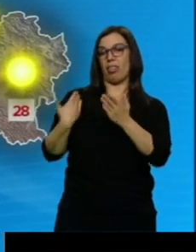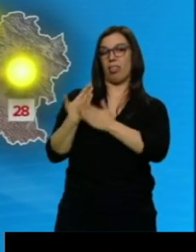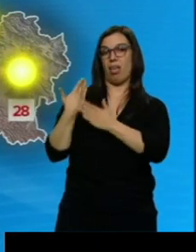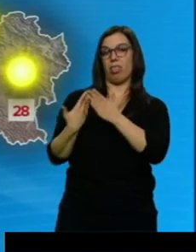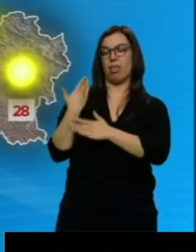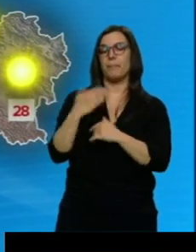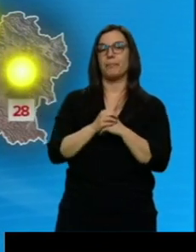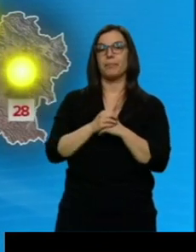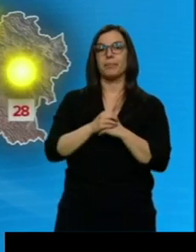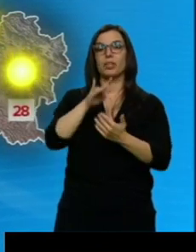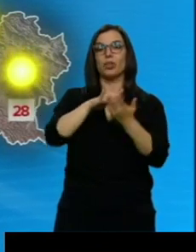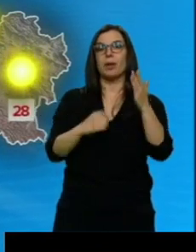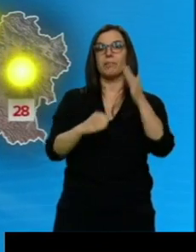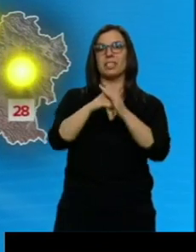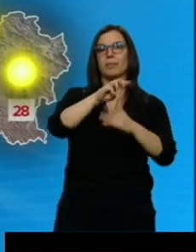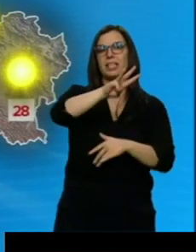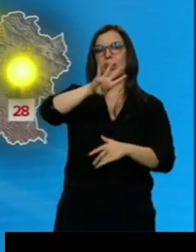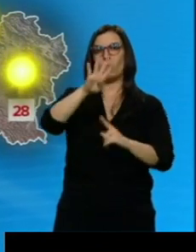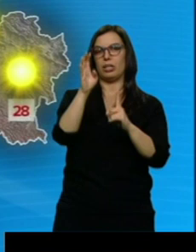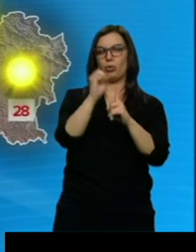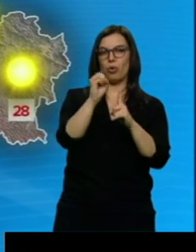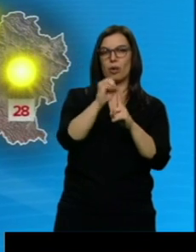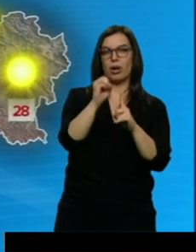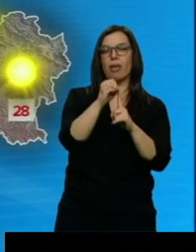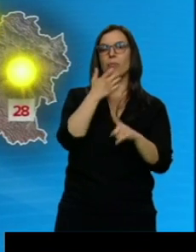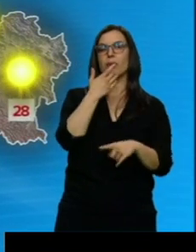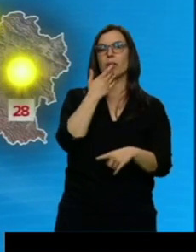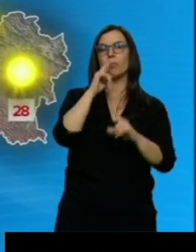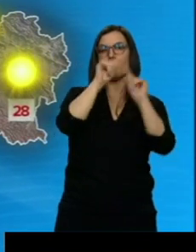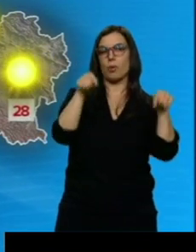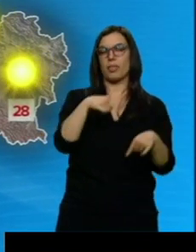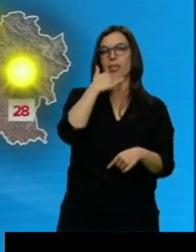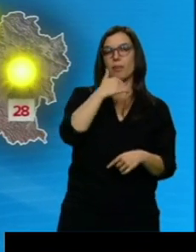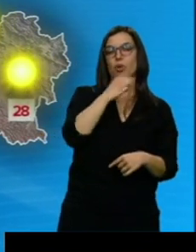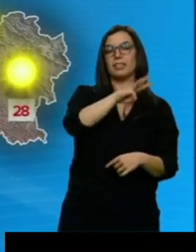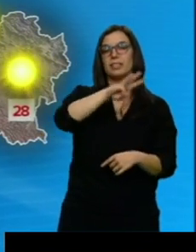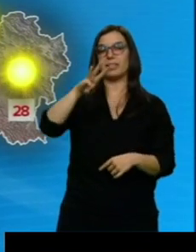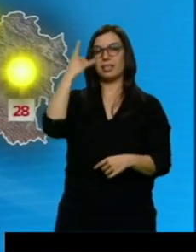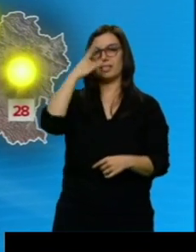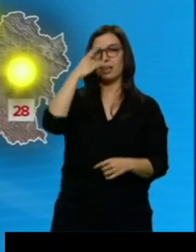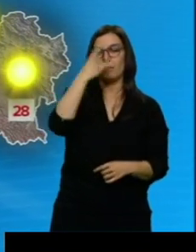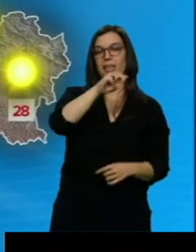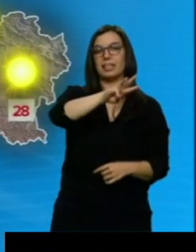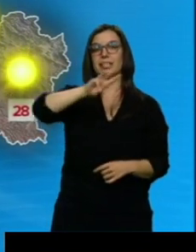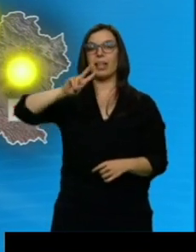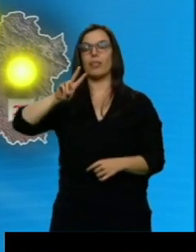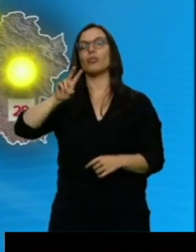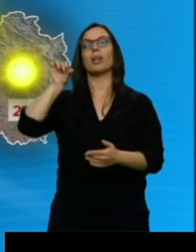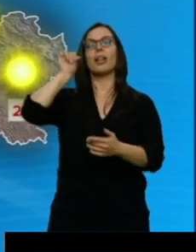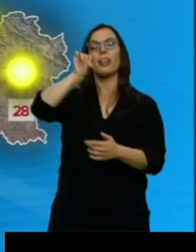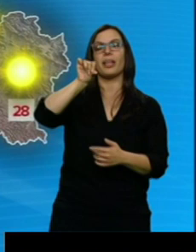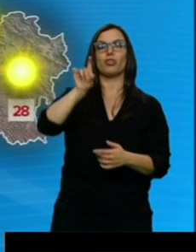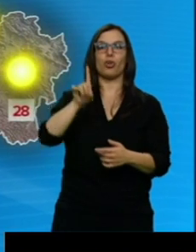con máximas de 34 grados en la provincia de Zamora, de 33 en Salamanca y de 32 en el centro y en el norte.